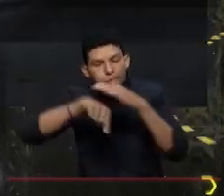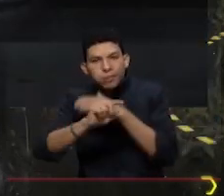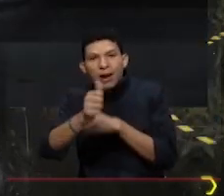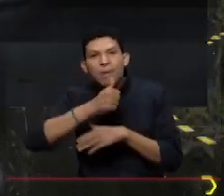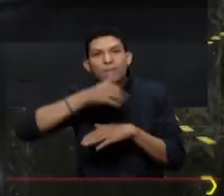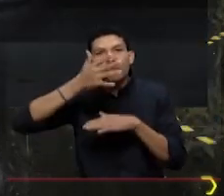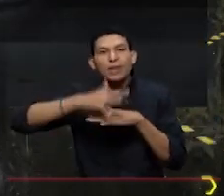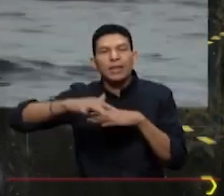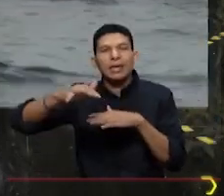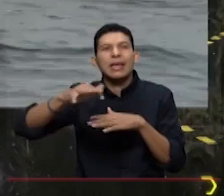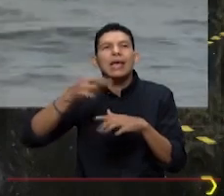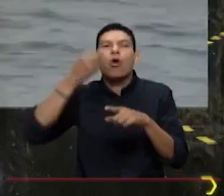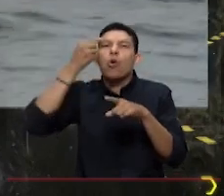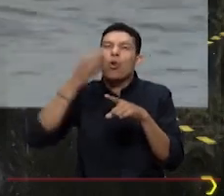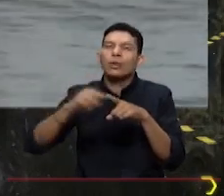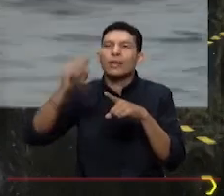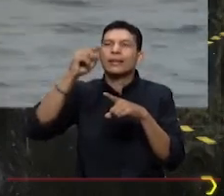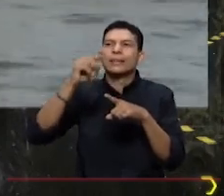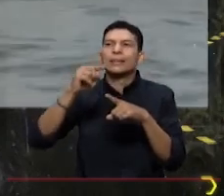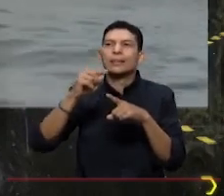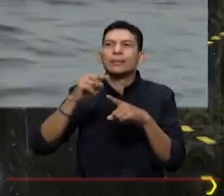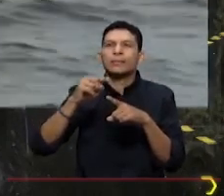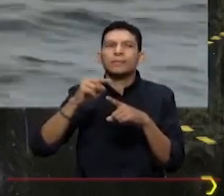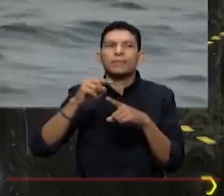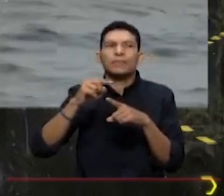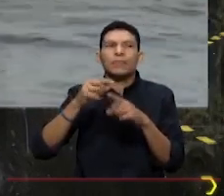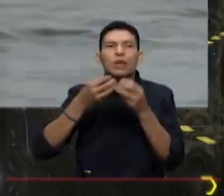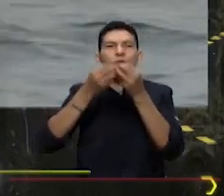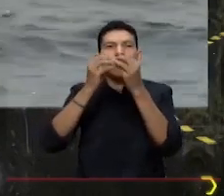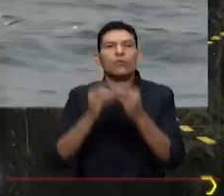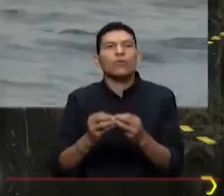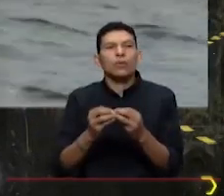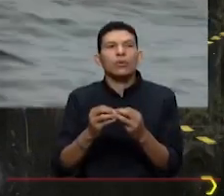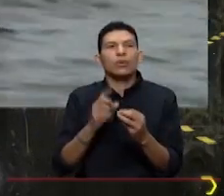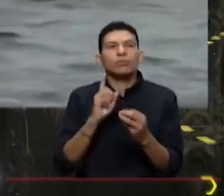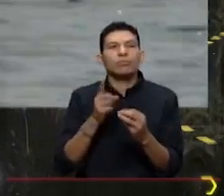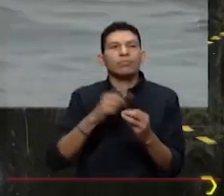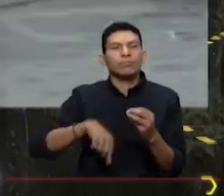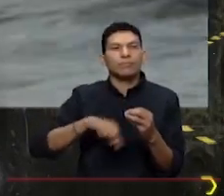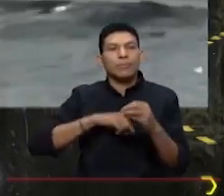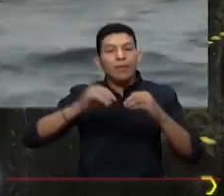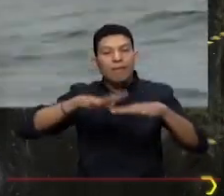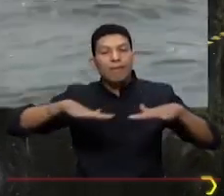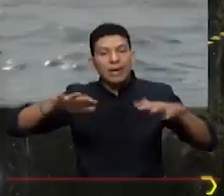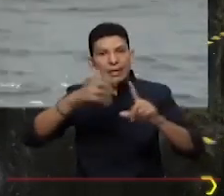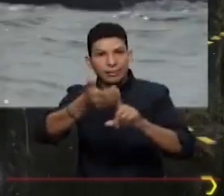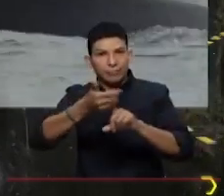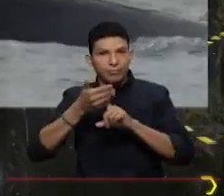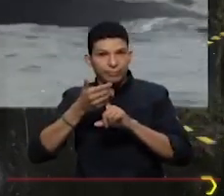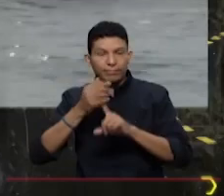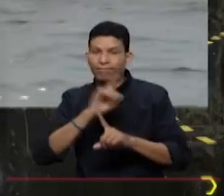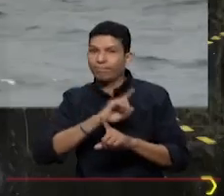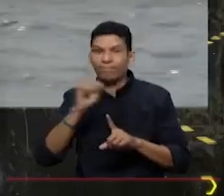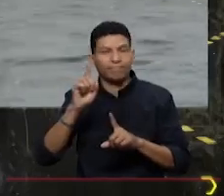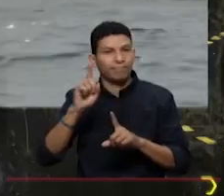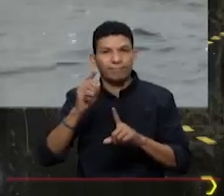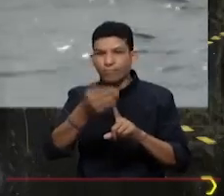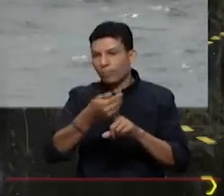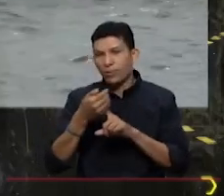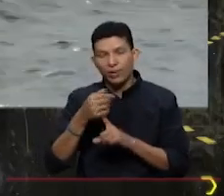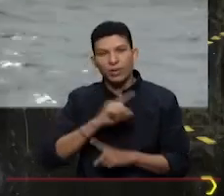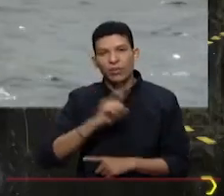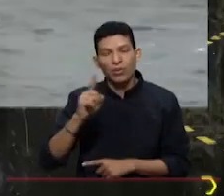otro tipo de hacer un área que no es un área protegida, porque la OMEG no se considera nada